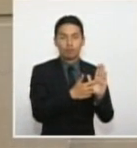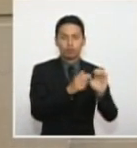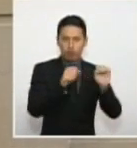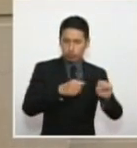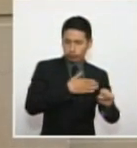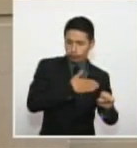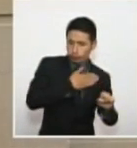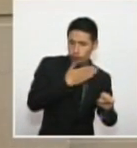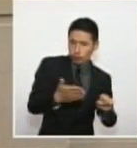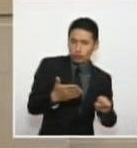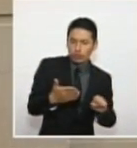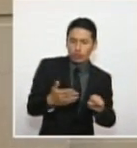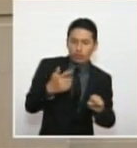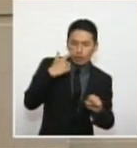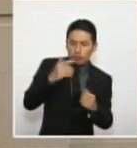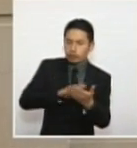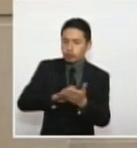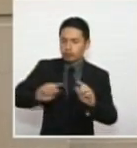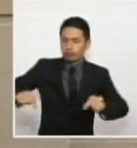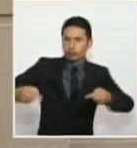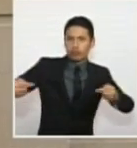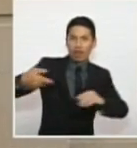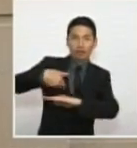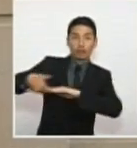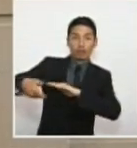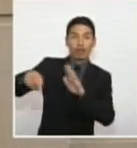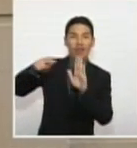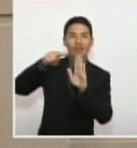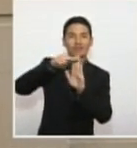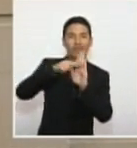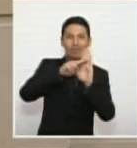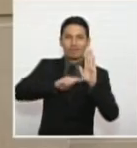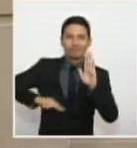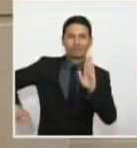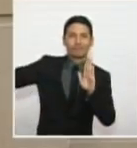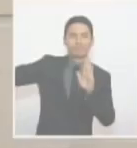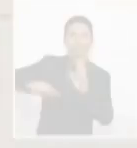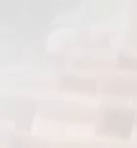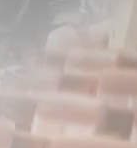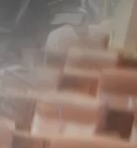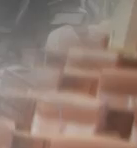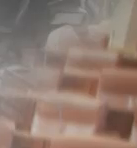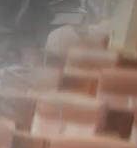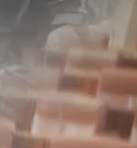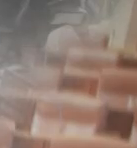confrontarse con los más exigentes estándares internacionales en la materia.